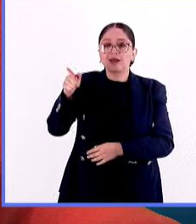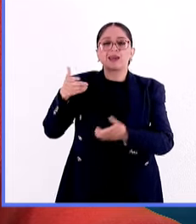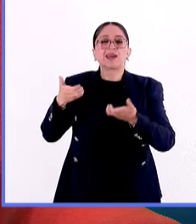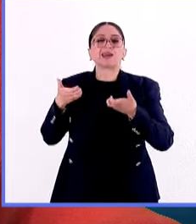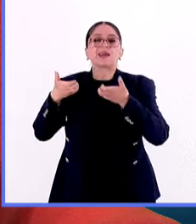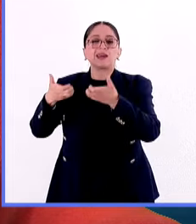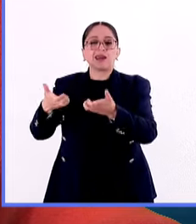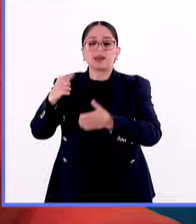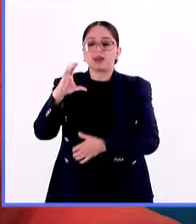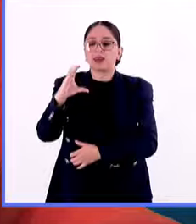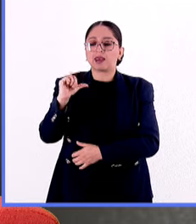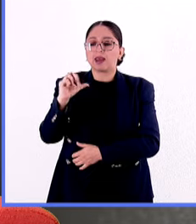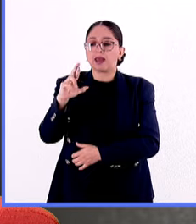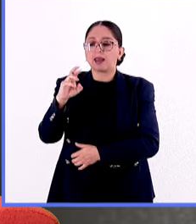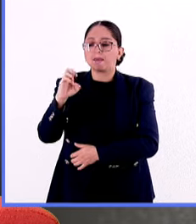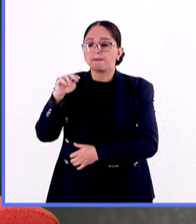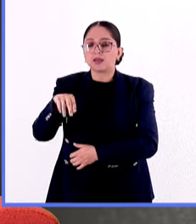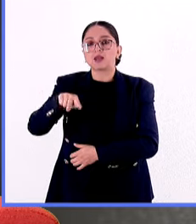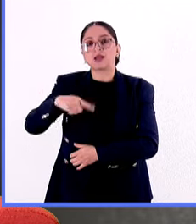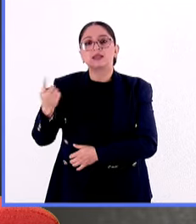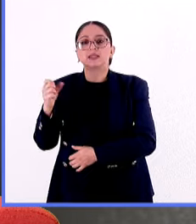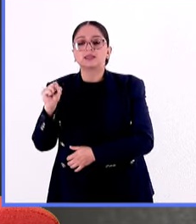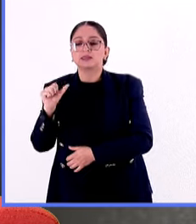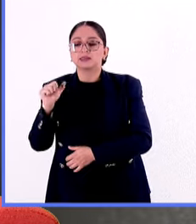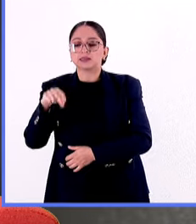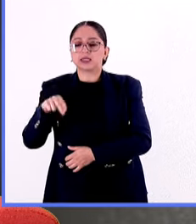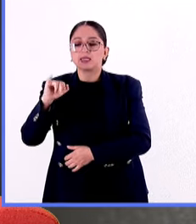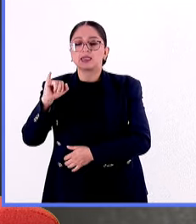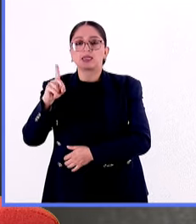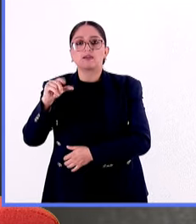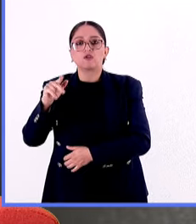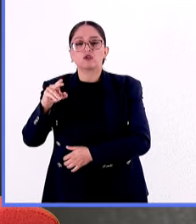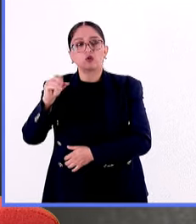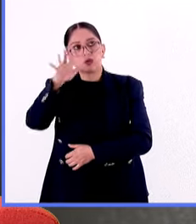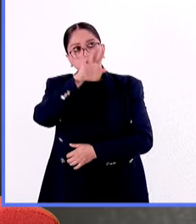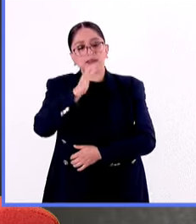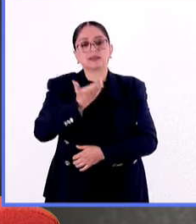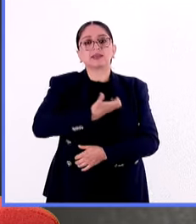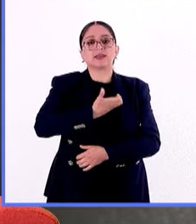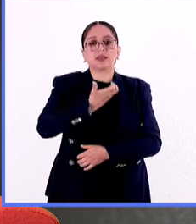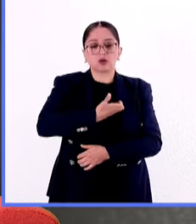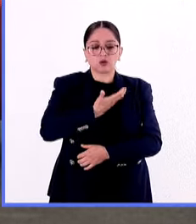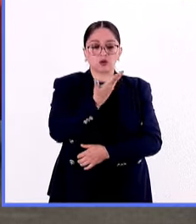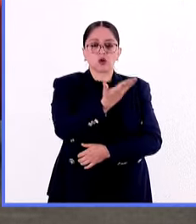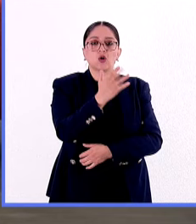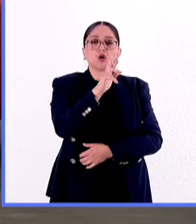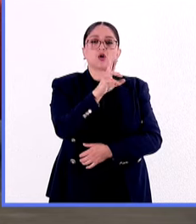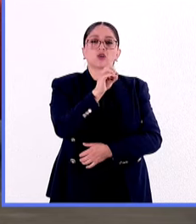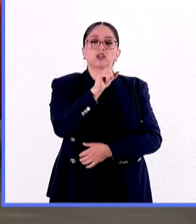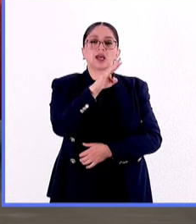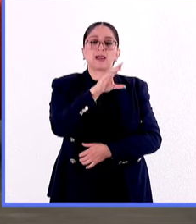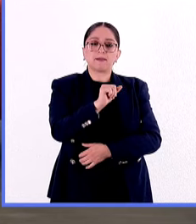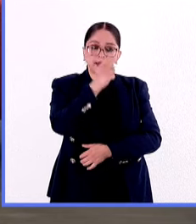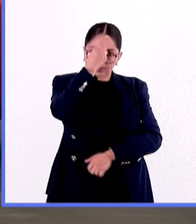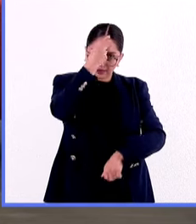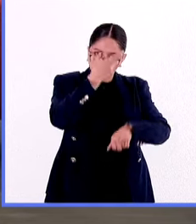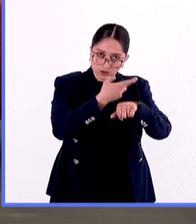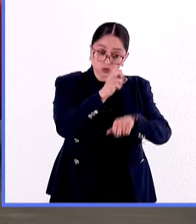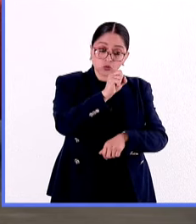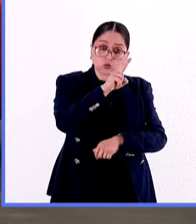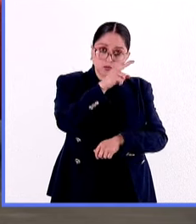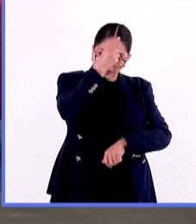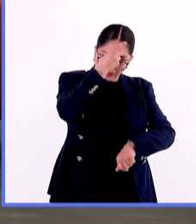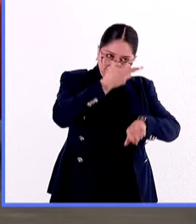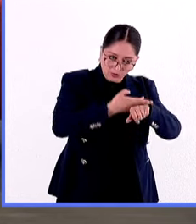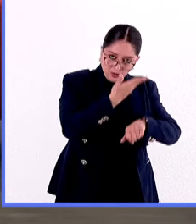San Ildefonso. Así es. Ahí en el Centro Histórico de la Ciudad de México. Muchísimas gracias, Rosalba Mejía Albarrán, subdirectora de este museo y pues felicidades, también